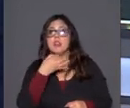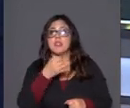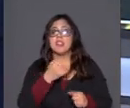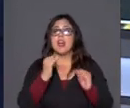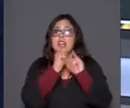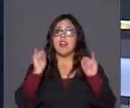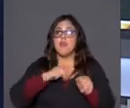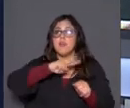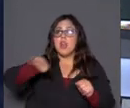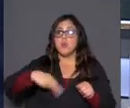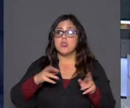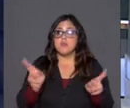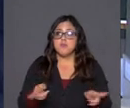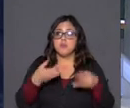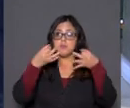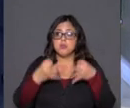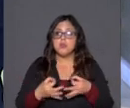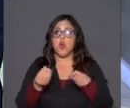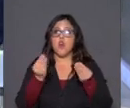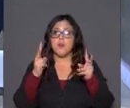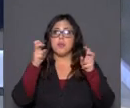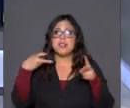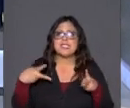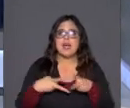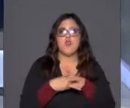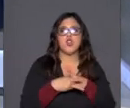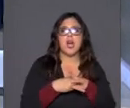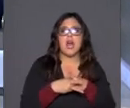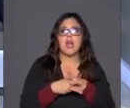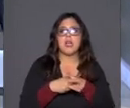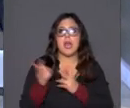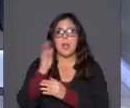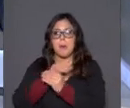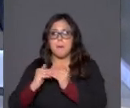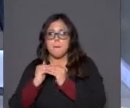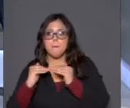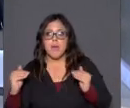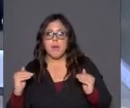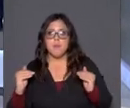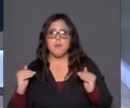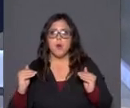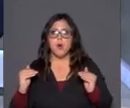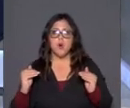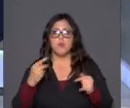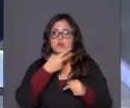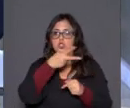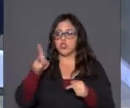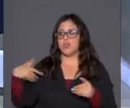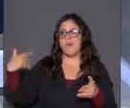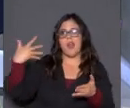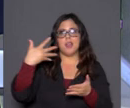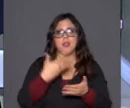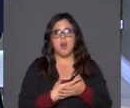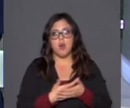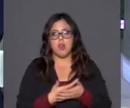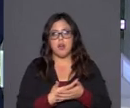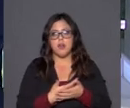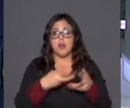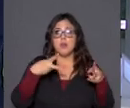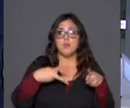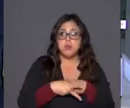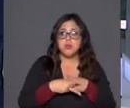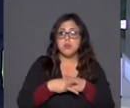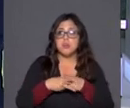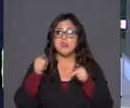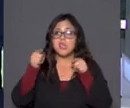reivindicarlo, obviamente, es a través del sabotaje, como ha quedado de manifiesto en estas últimas dos semanas. Sabotajes que han